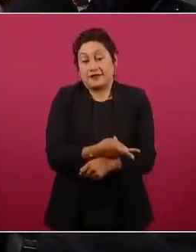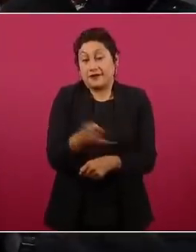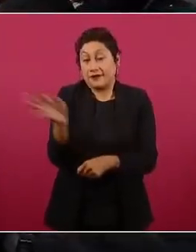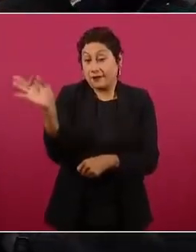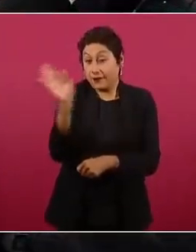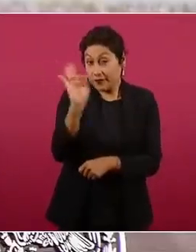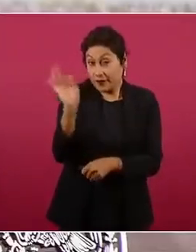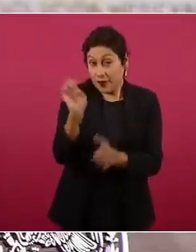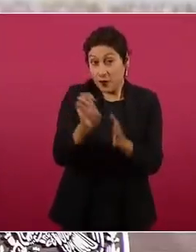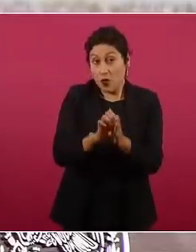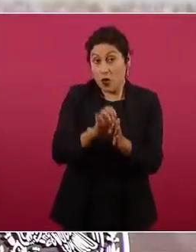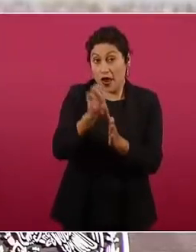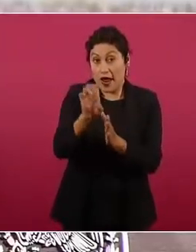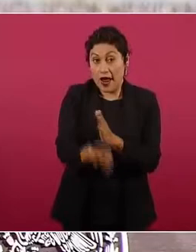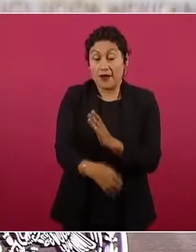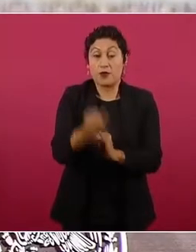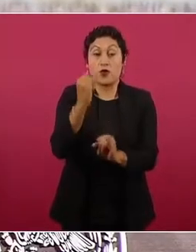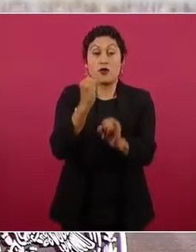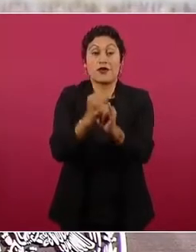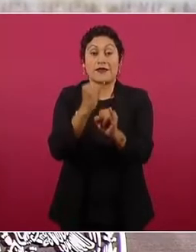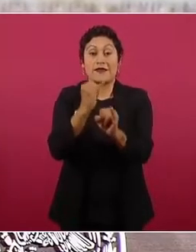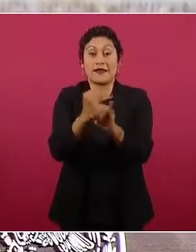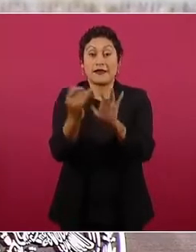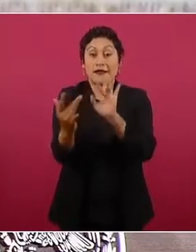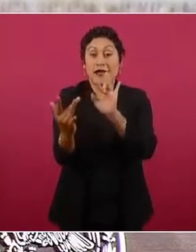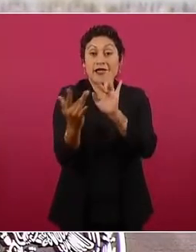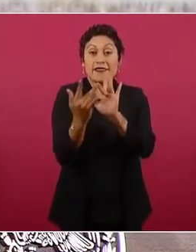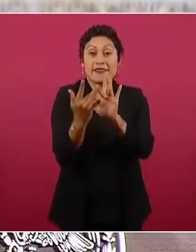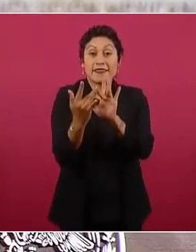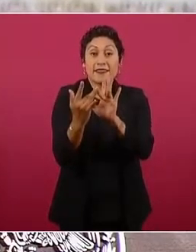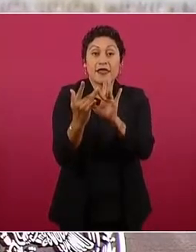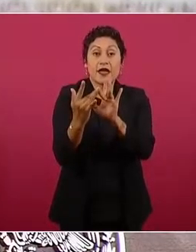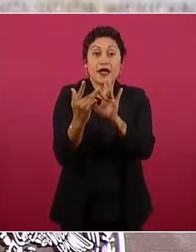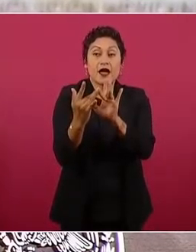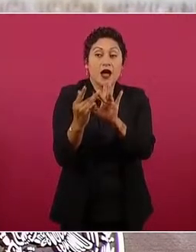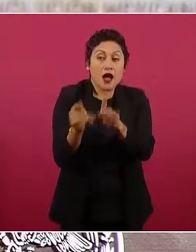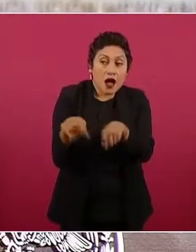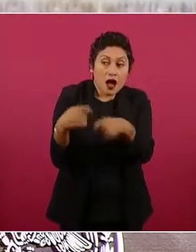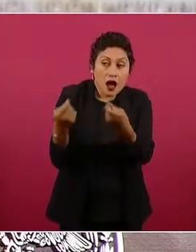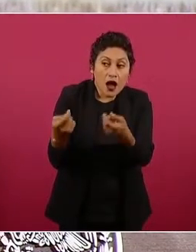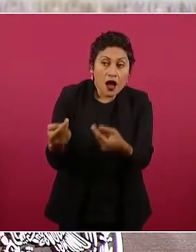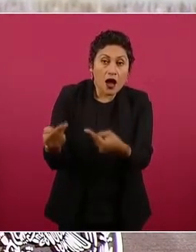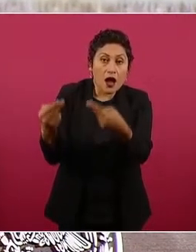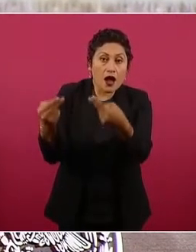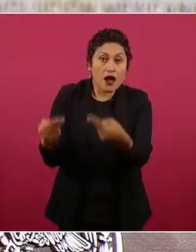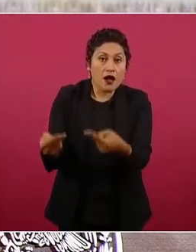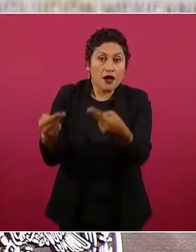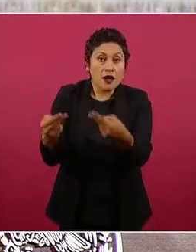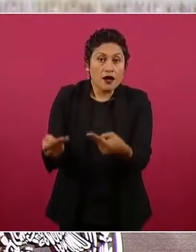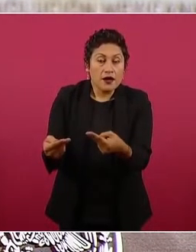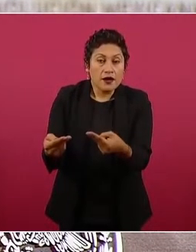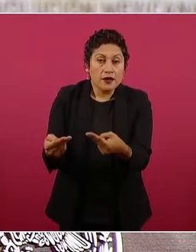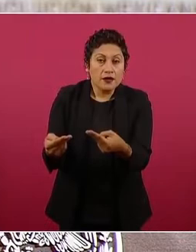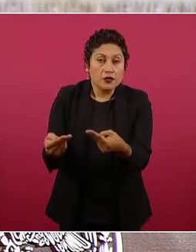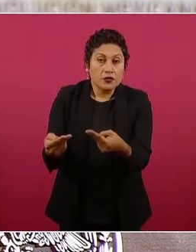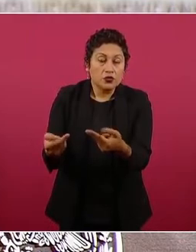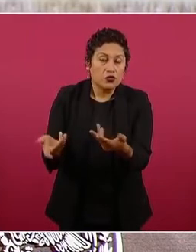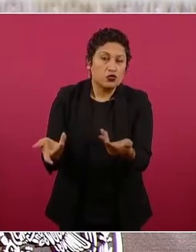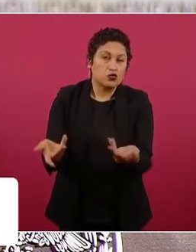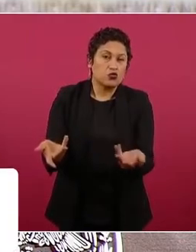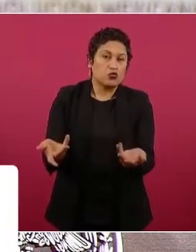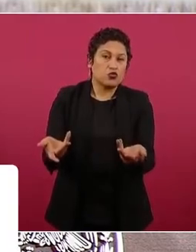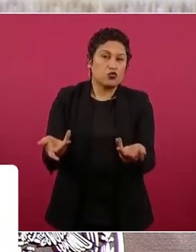del mercado, de